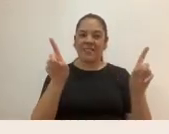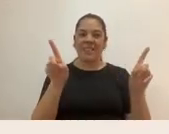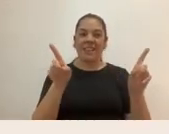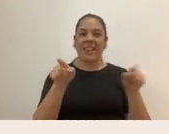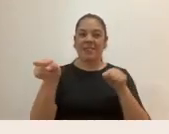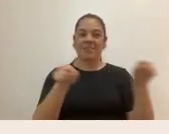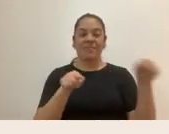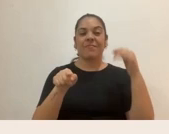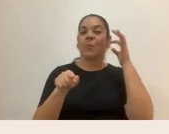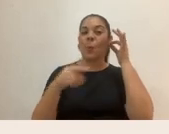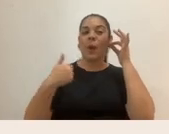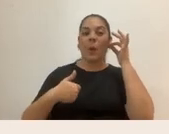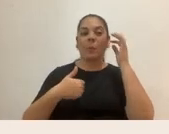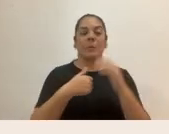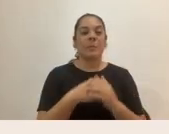claridad.